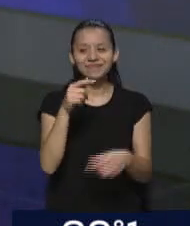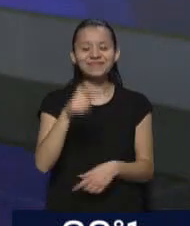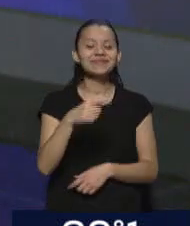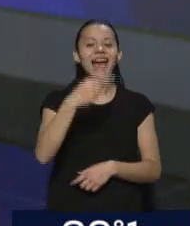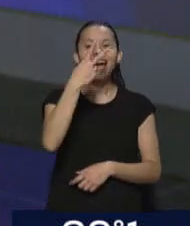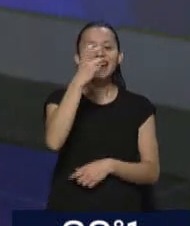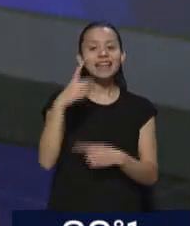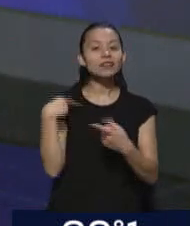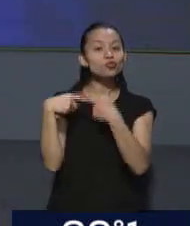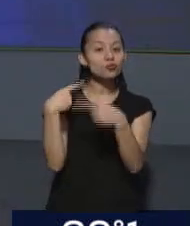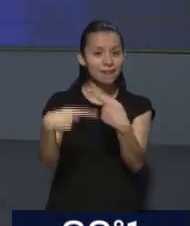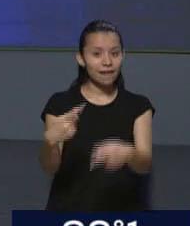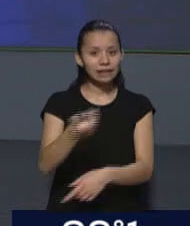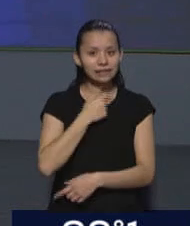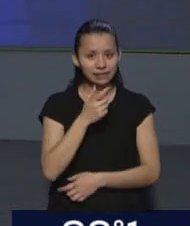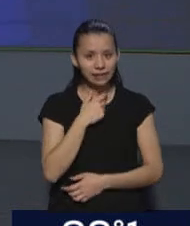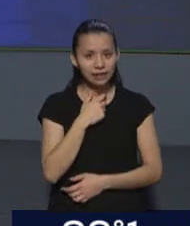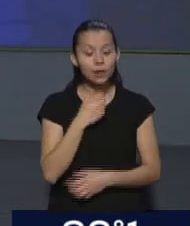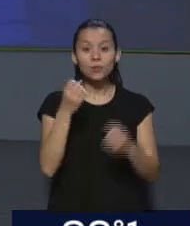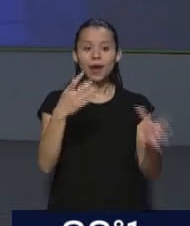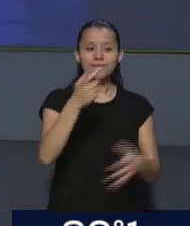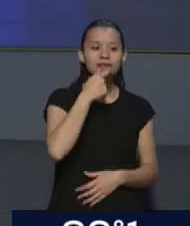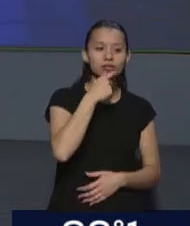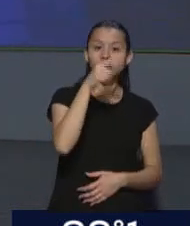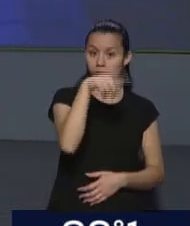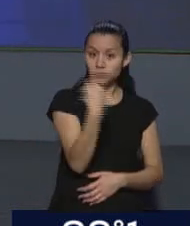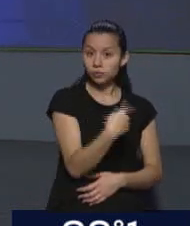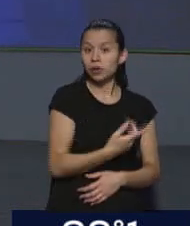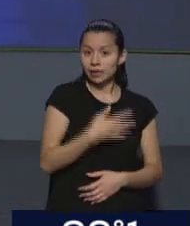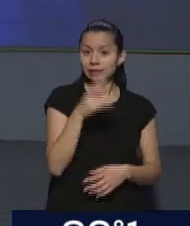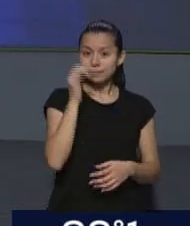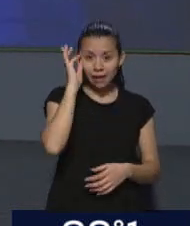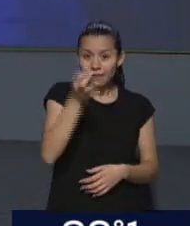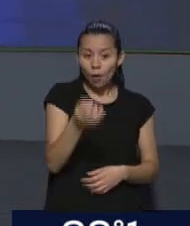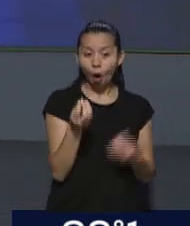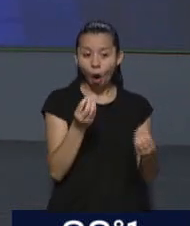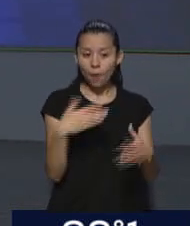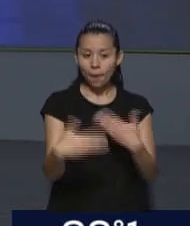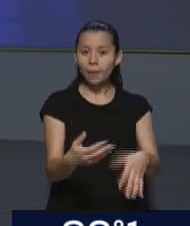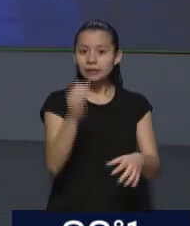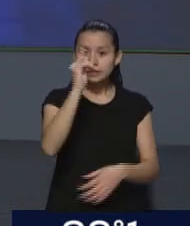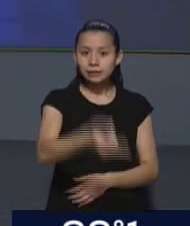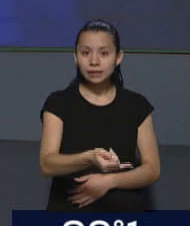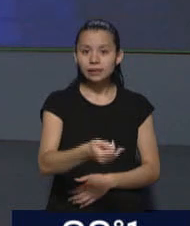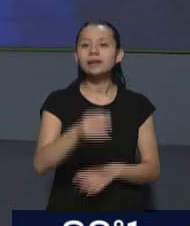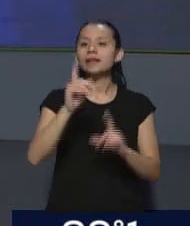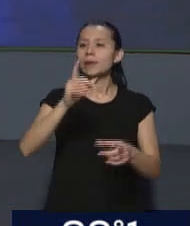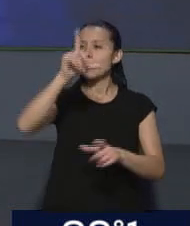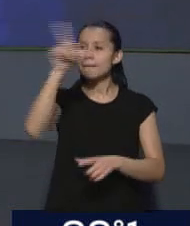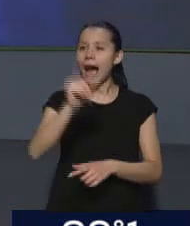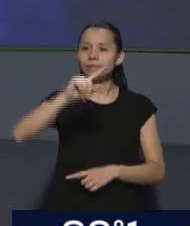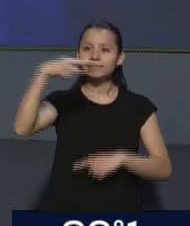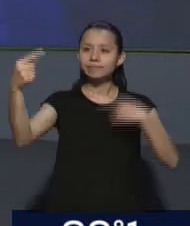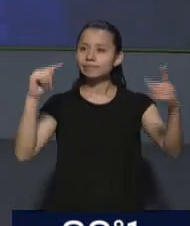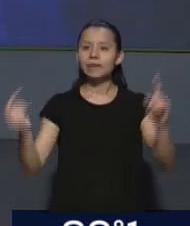Mendoza sabemos hacer energía, sabemos producir energía y podemos venderle al resto del país. Así que,